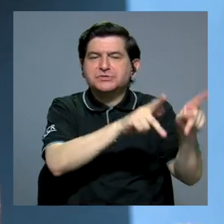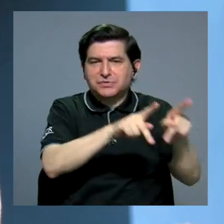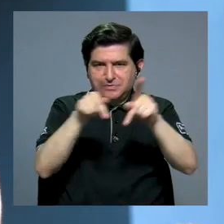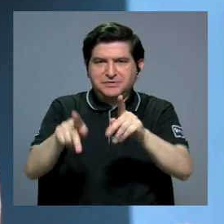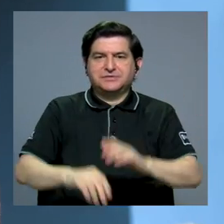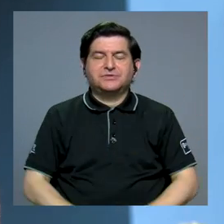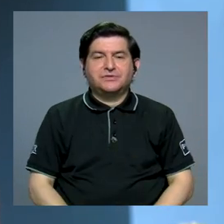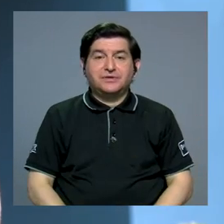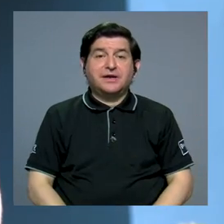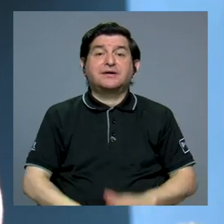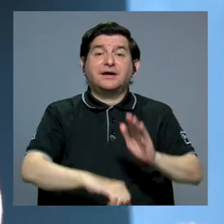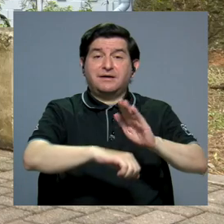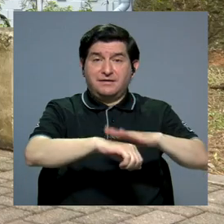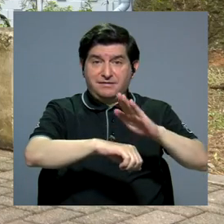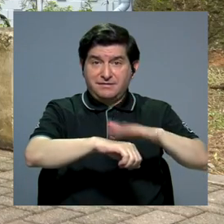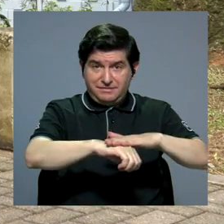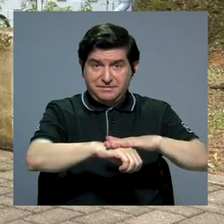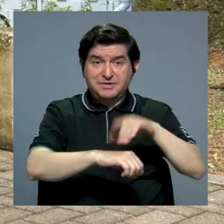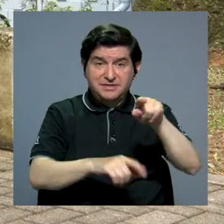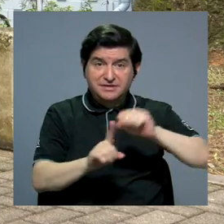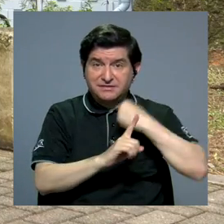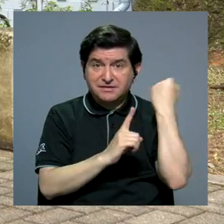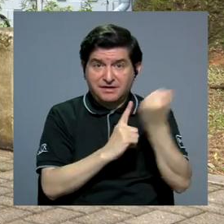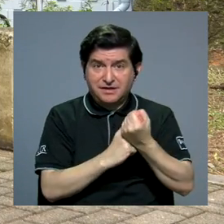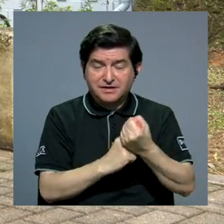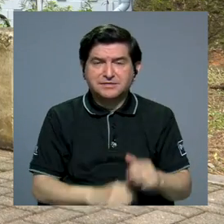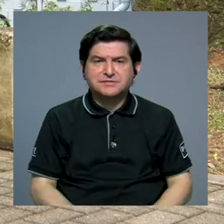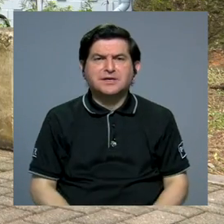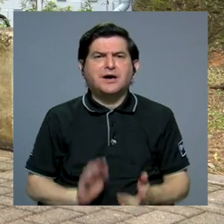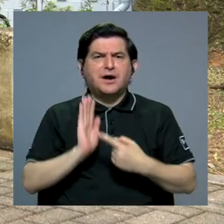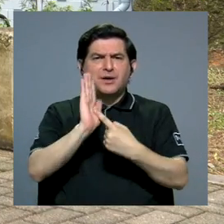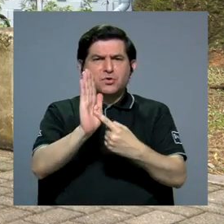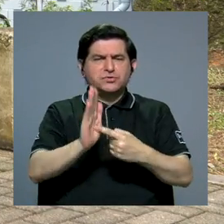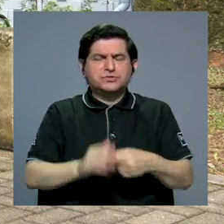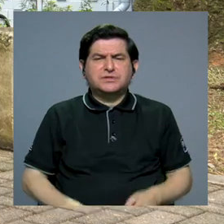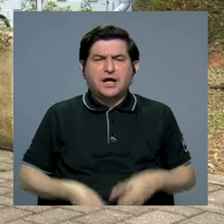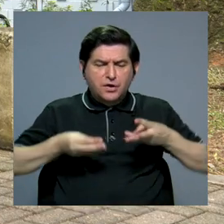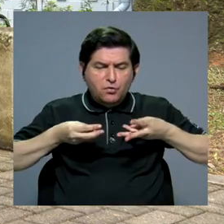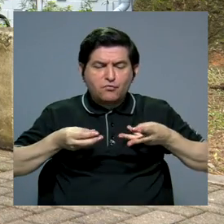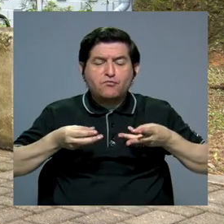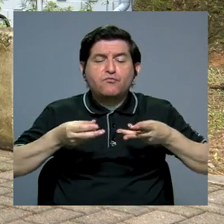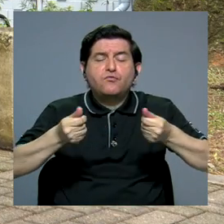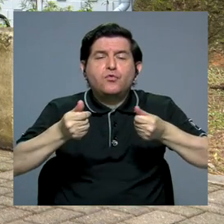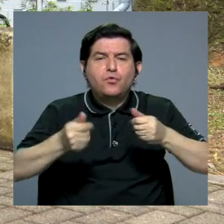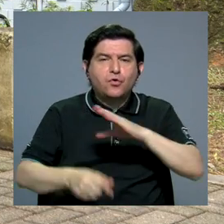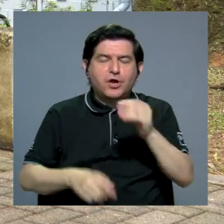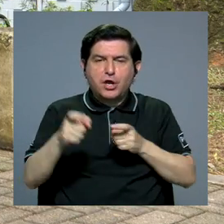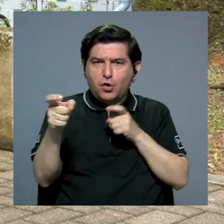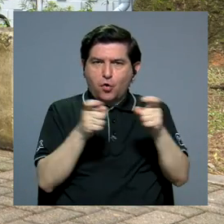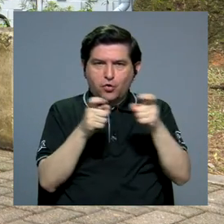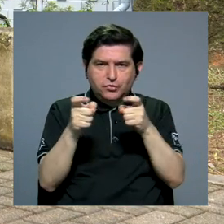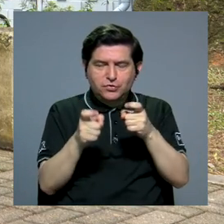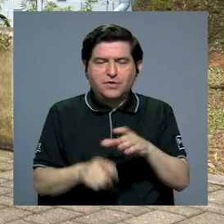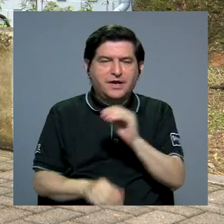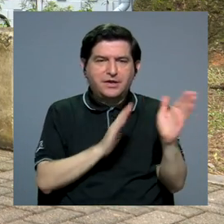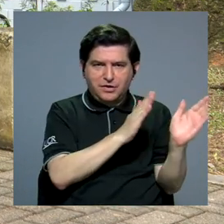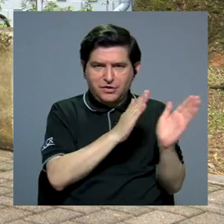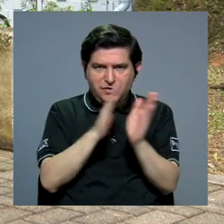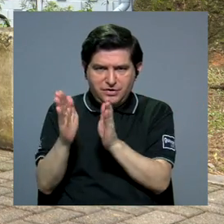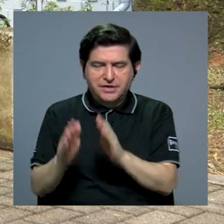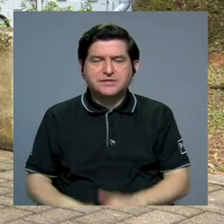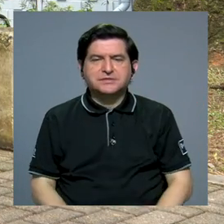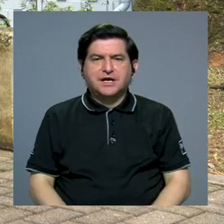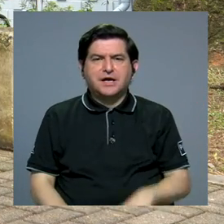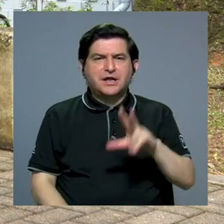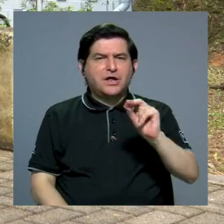personas y eso permitió digamos, presentar al flujo o controlar y organizar al flujo de cierta manera que